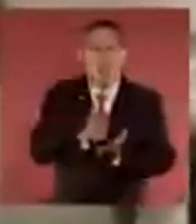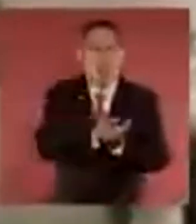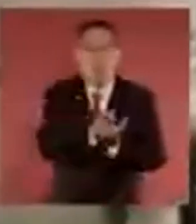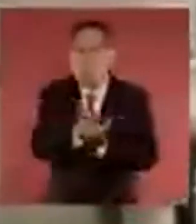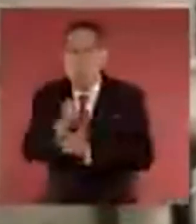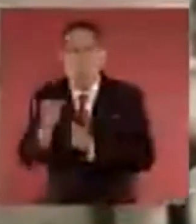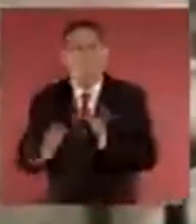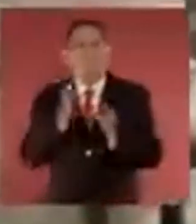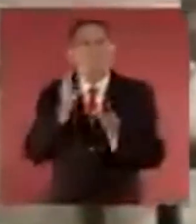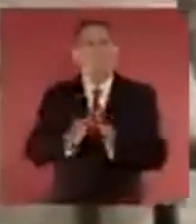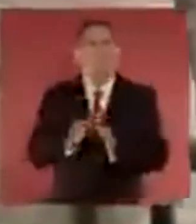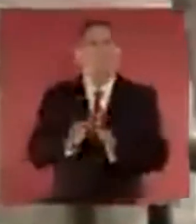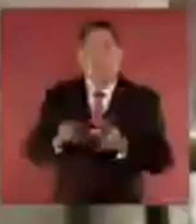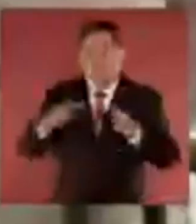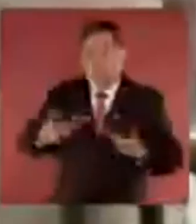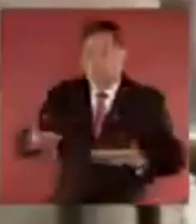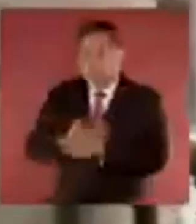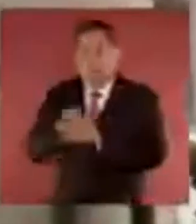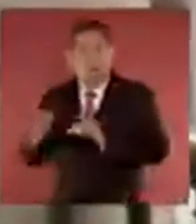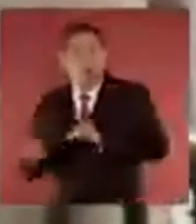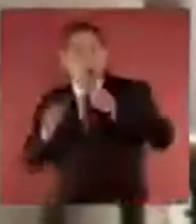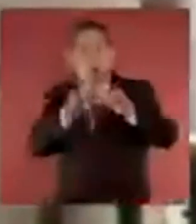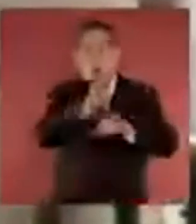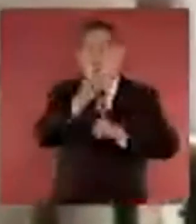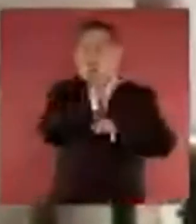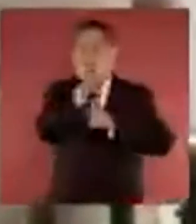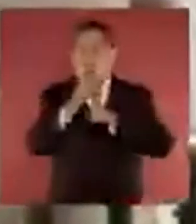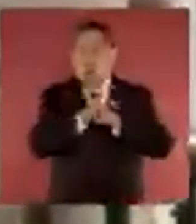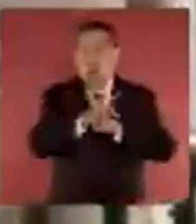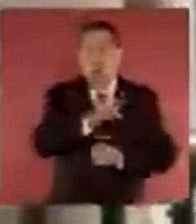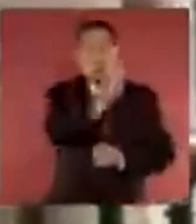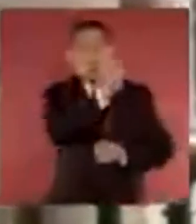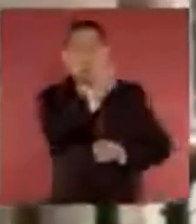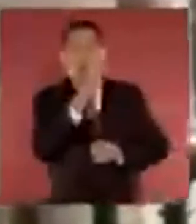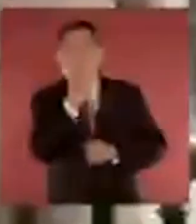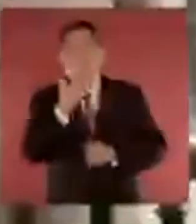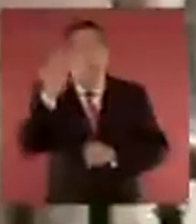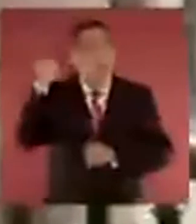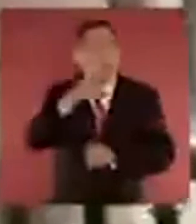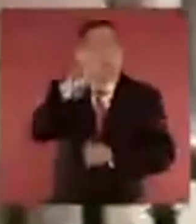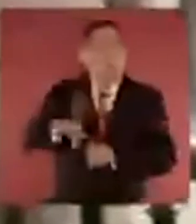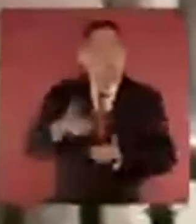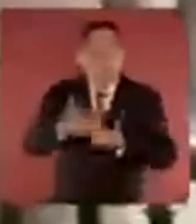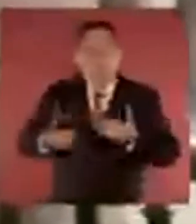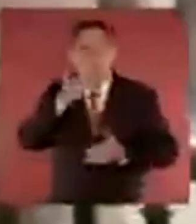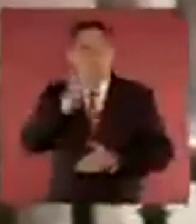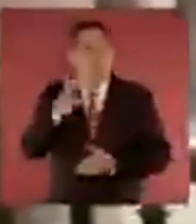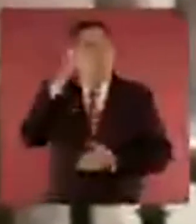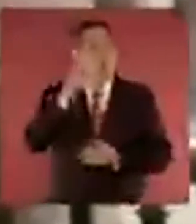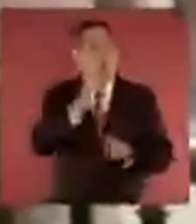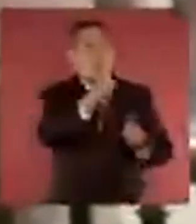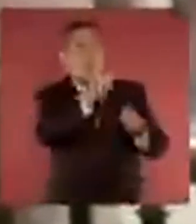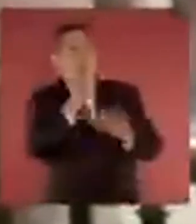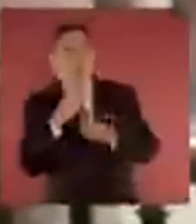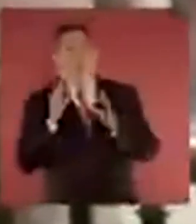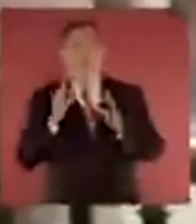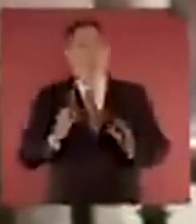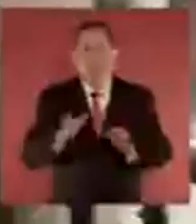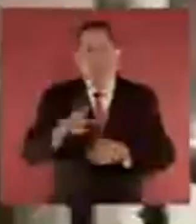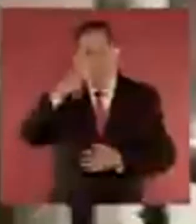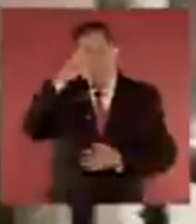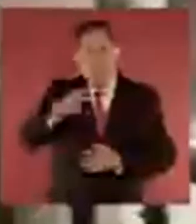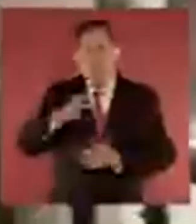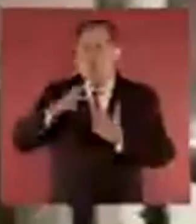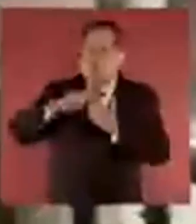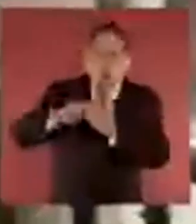becas. Nuestros paisanos migrantes están enviando como nunca remesas a sus familiares. México